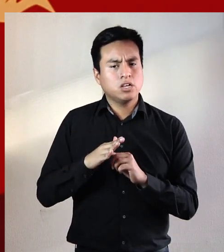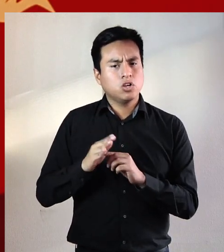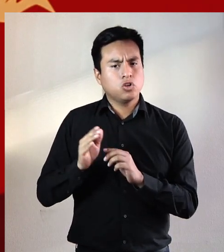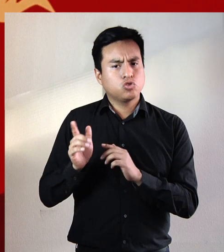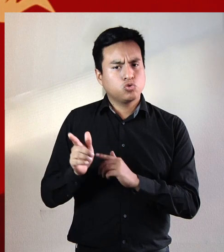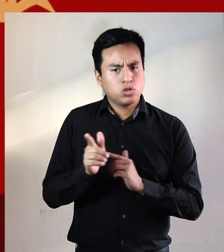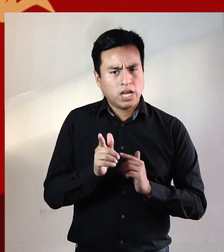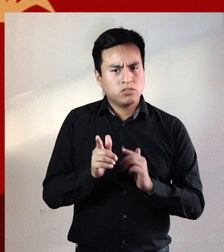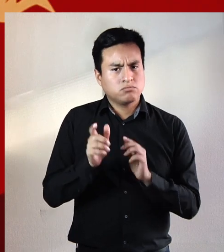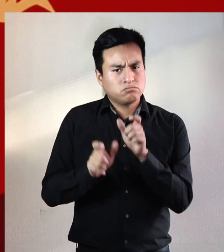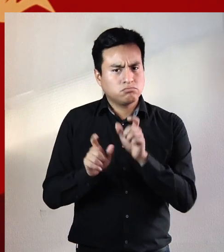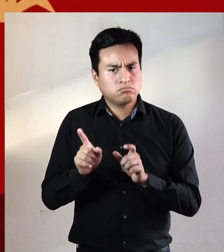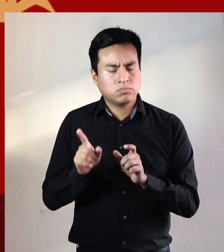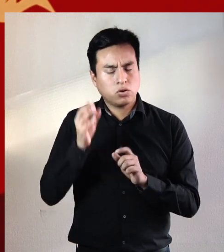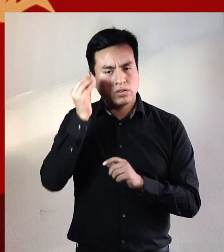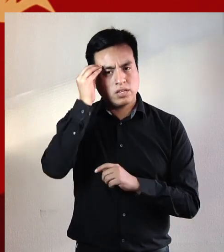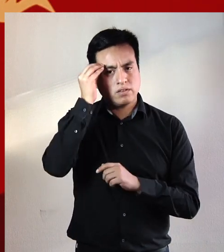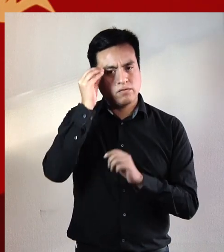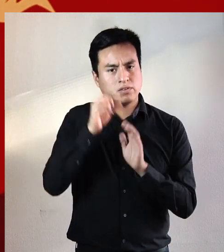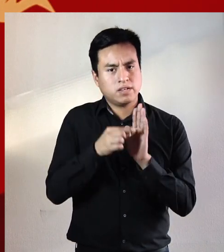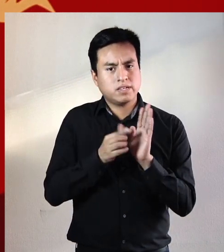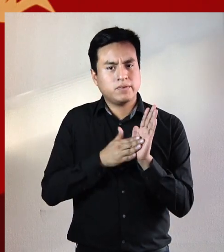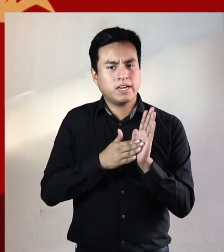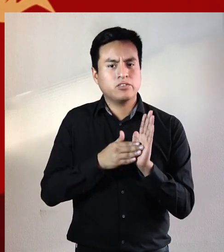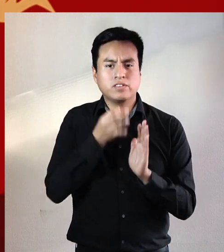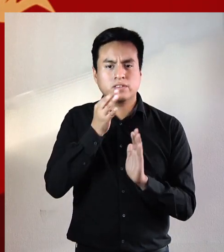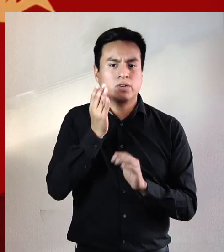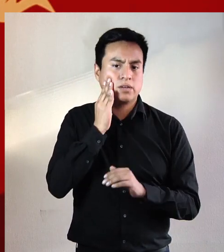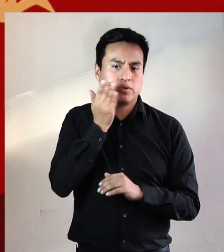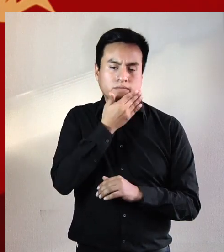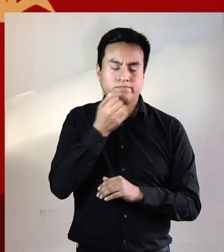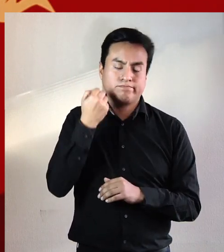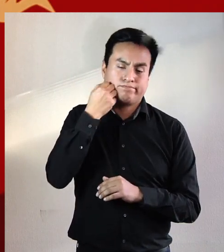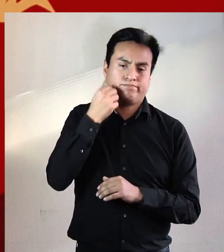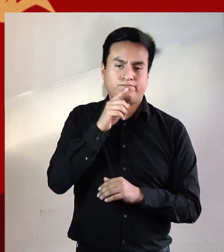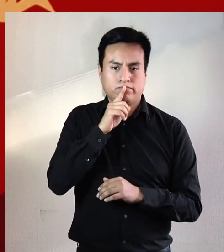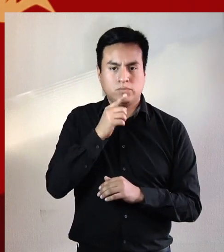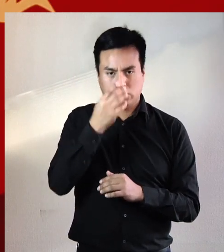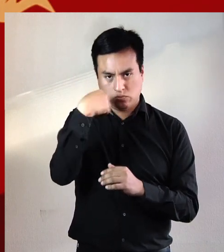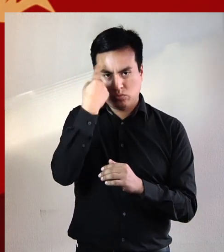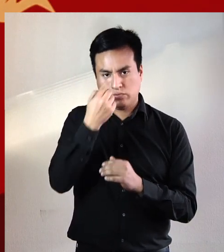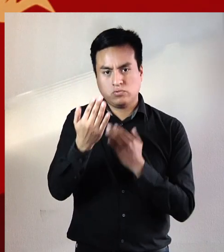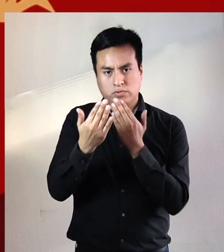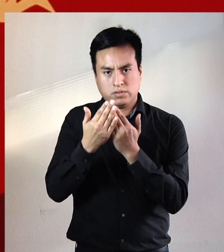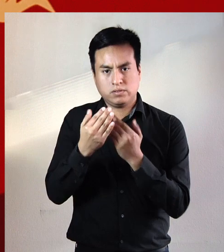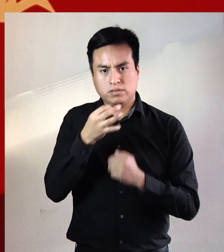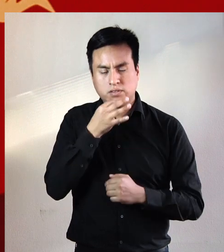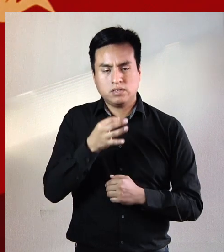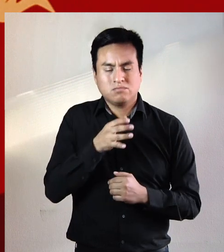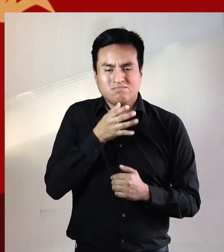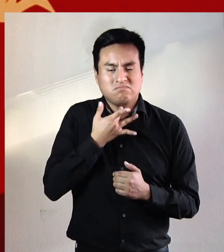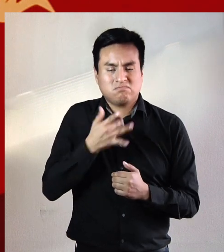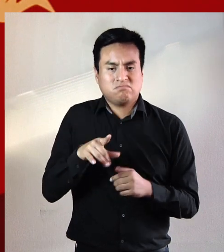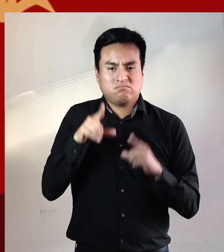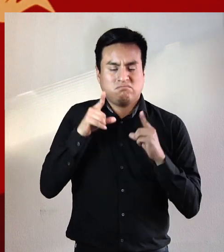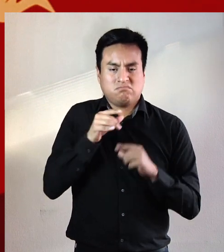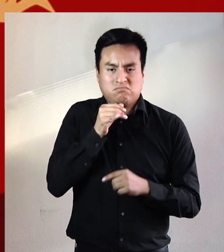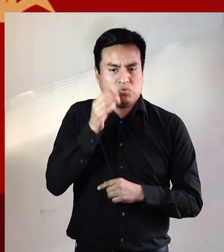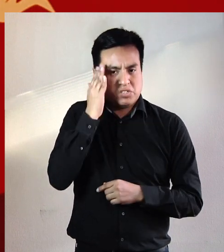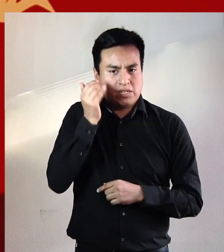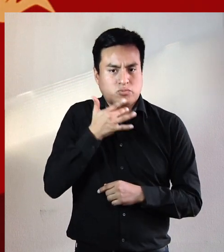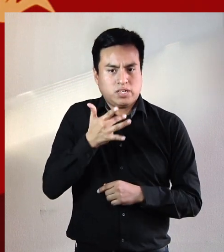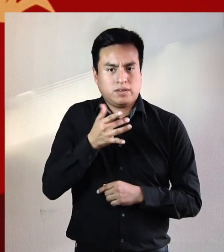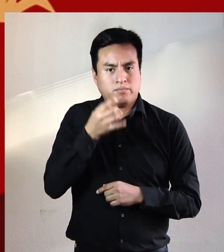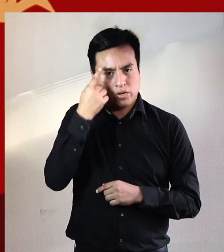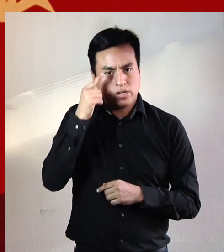humillante con unos soldados me acordé de la frase del evangelio ponerla a otra mejilla entonces fui y quemé la mía no supe bien